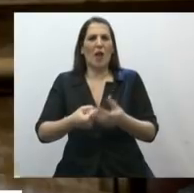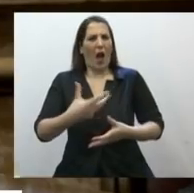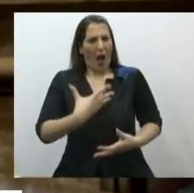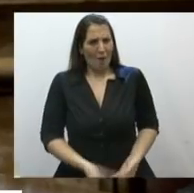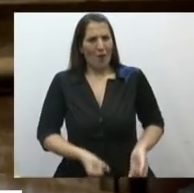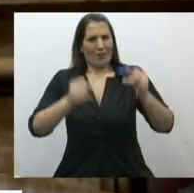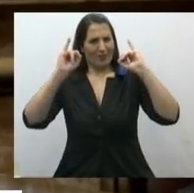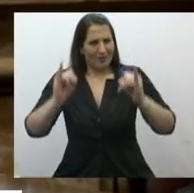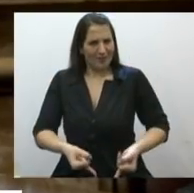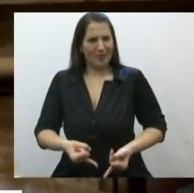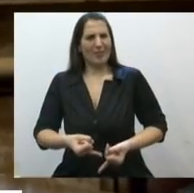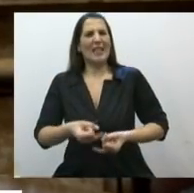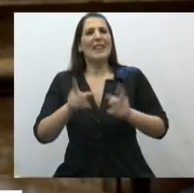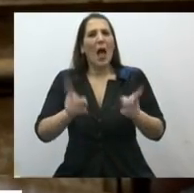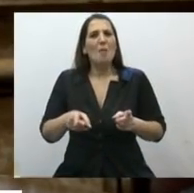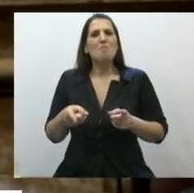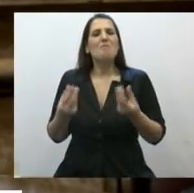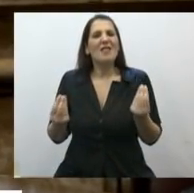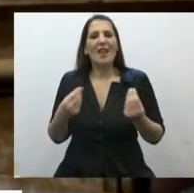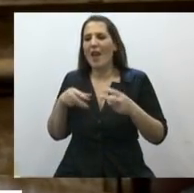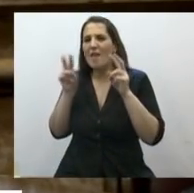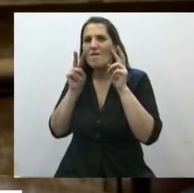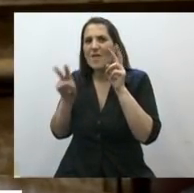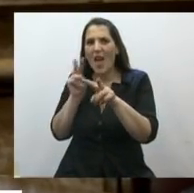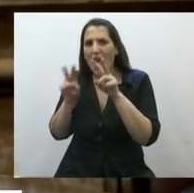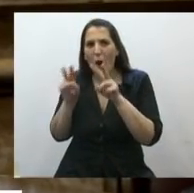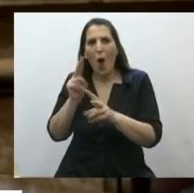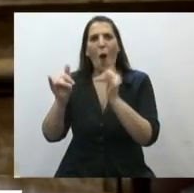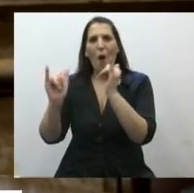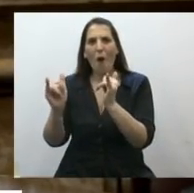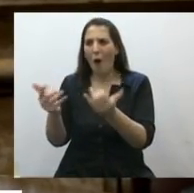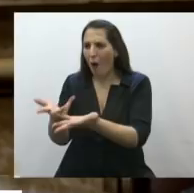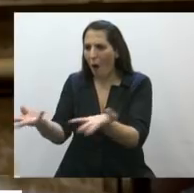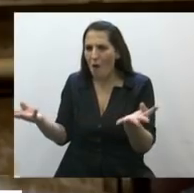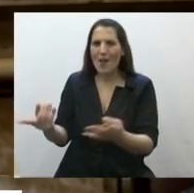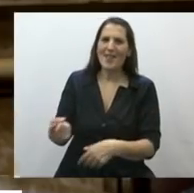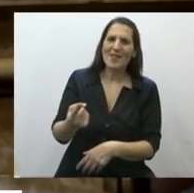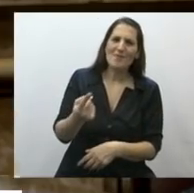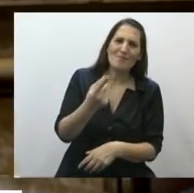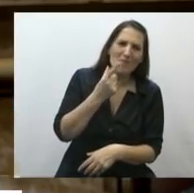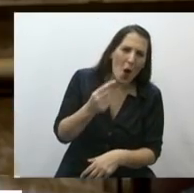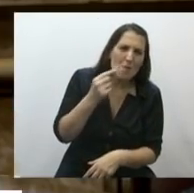jóvenes, de los jóvenes, mujeres y hombres de temprana edad, pibes y pibas,